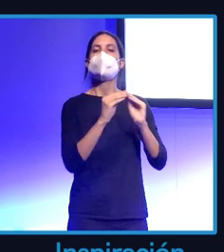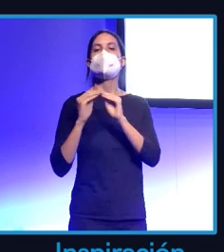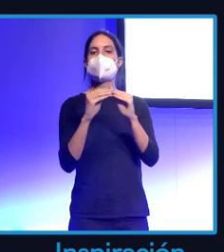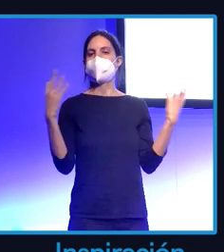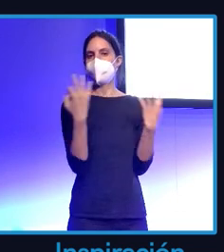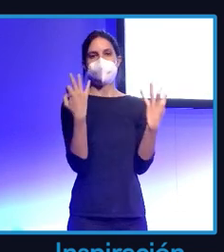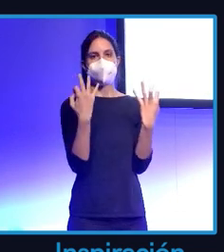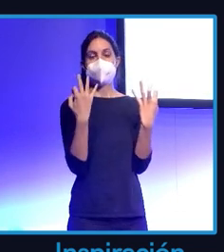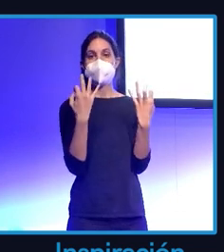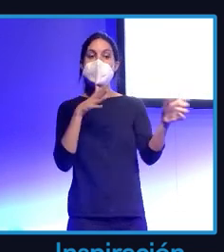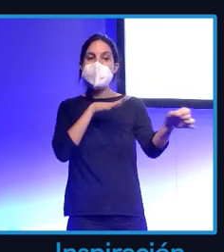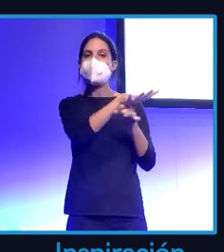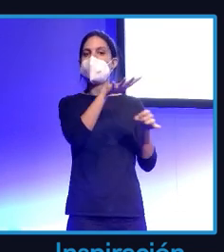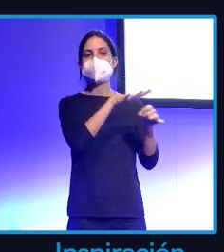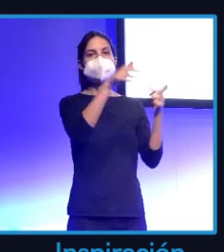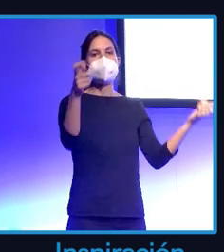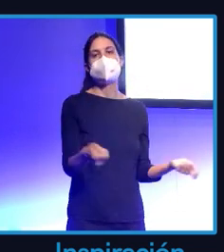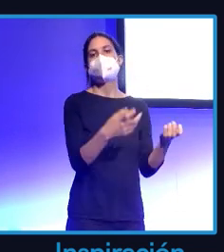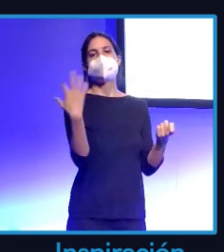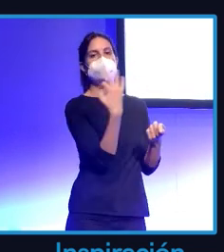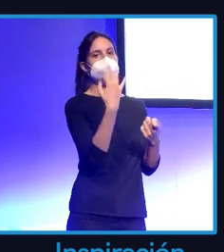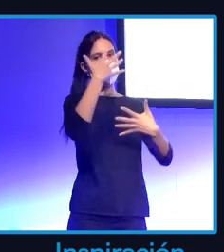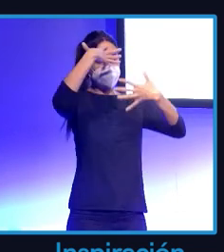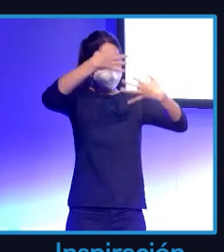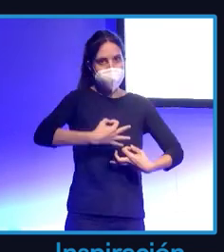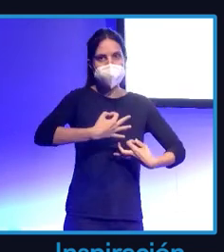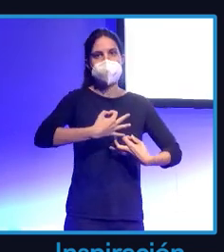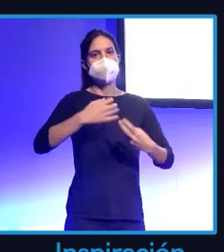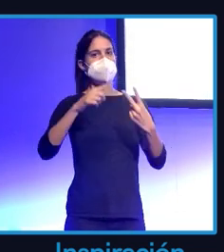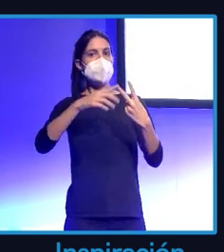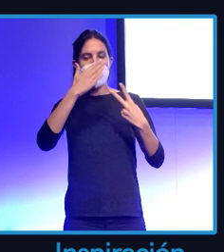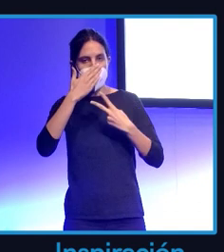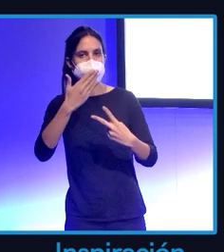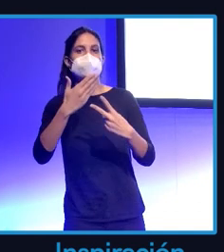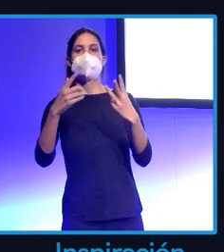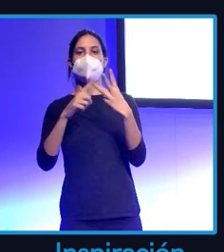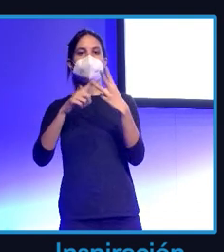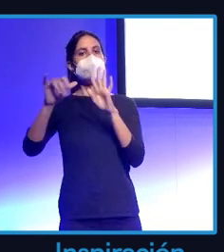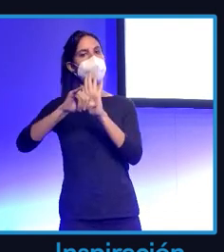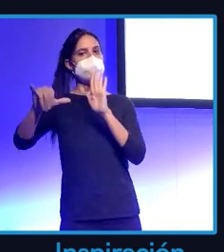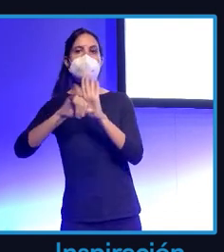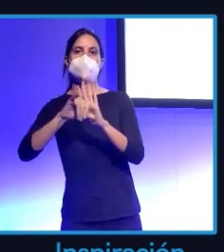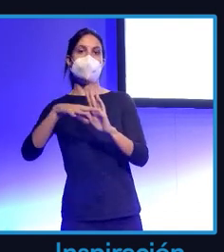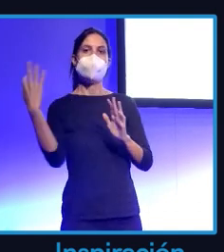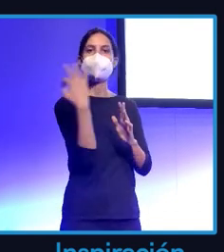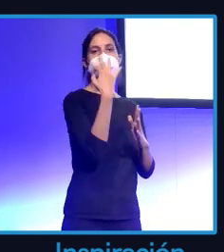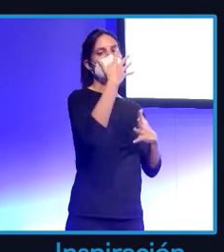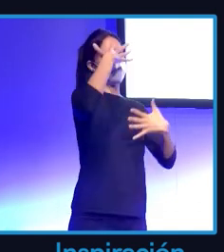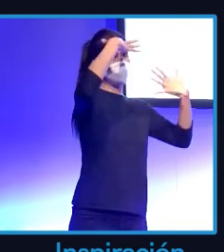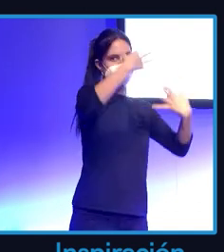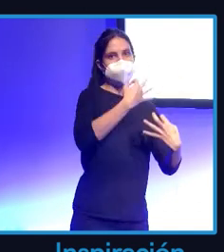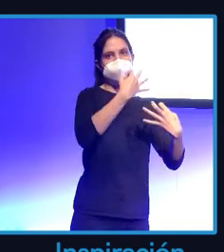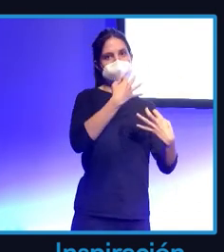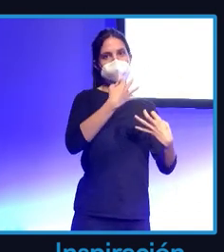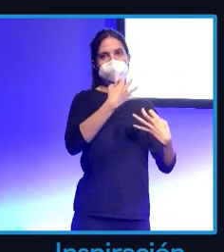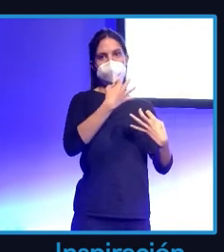que ser real, honesto y cercano. Tiene que ser creíble antes que visible. Tiene que transmitir un mensaje